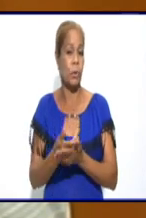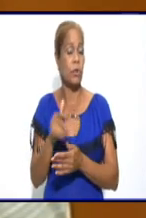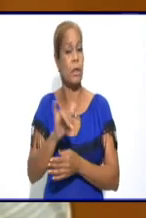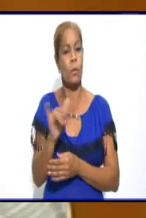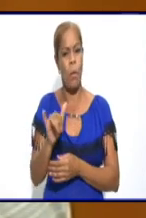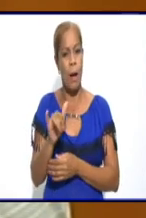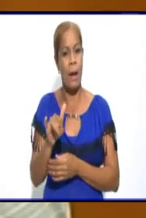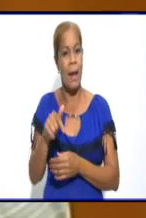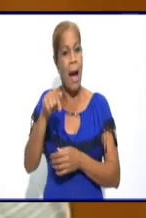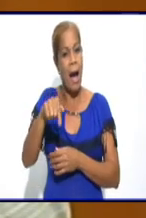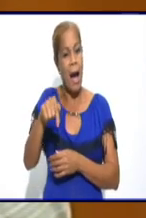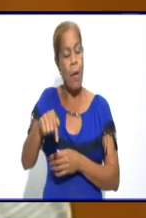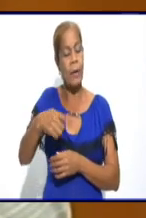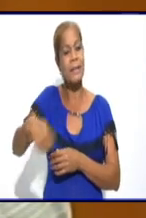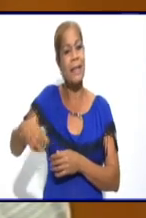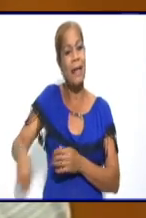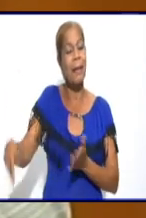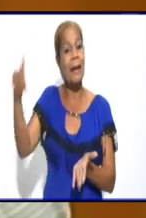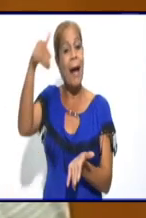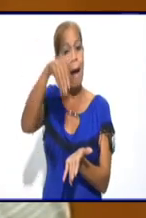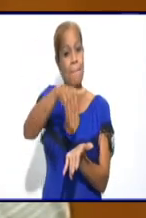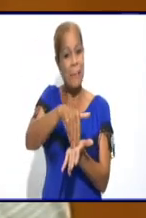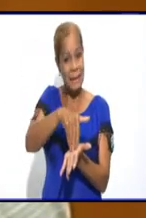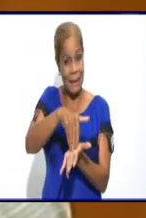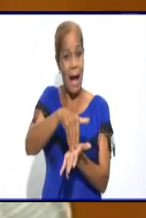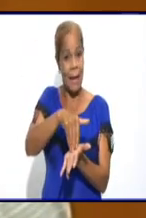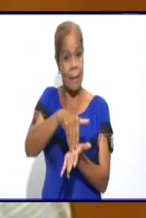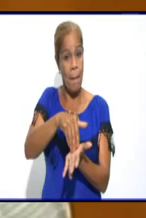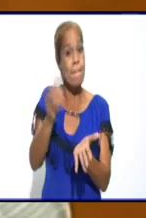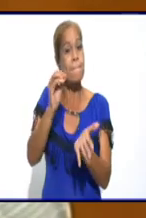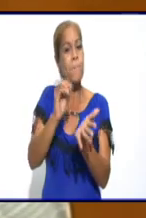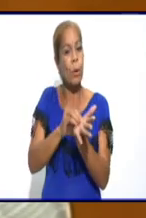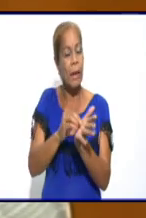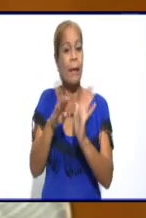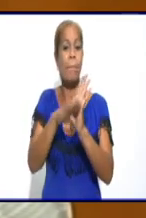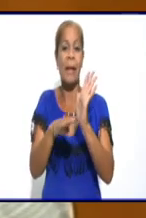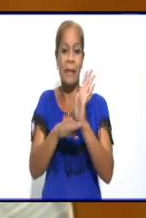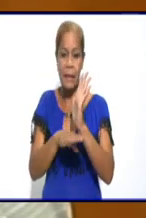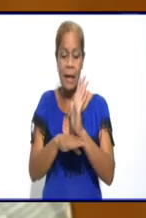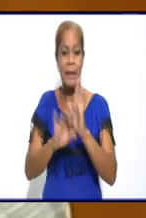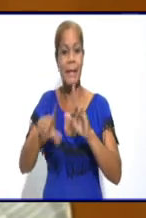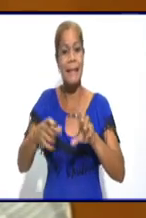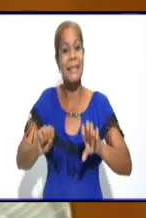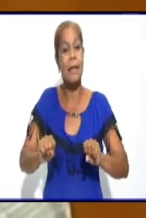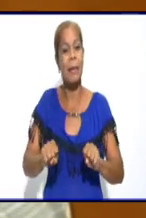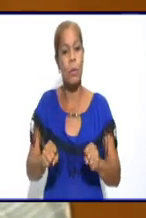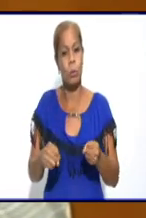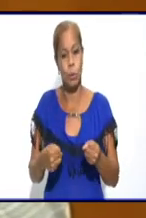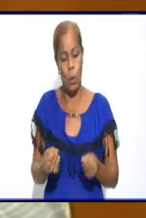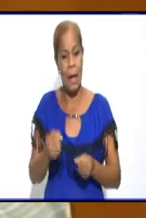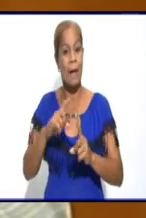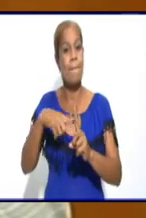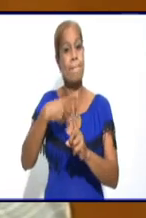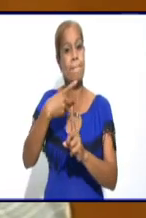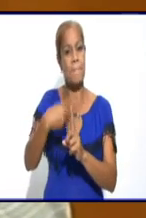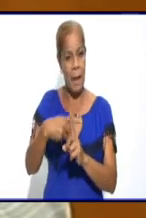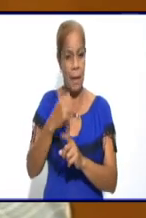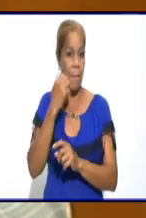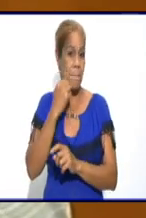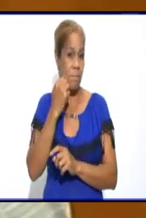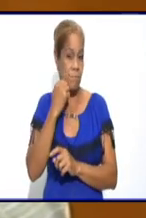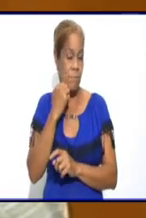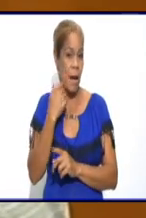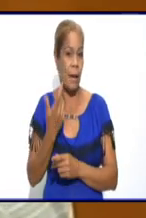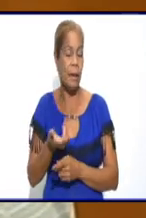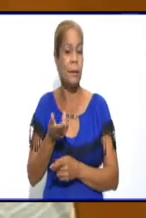bien deben aplicarse medidas en estos momentos para reforzar las que han ido dando resultados e ir o continuar con el descenso de los casos, la